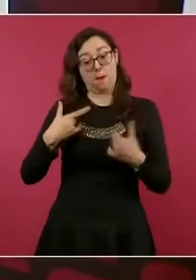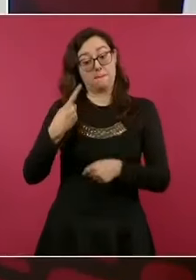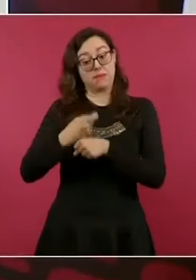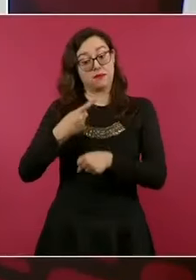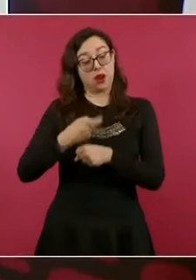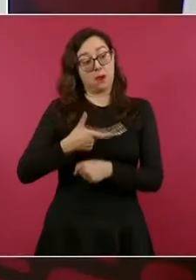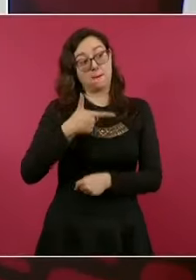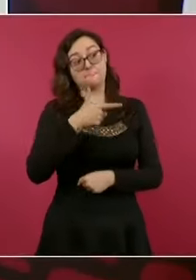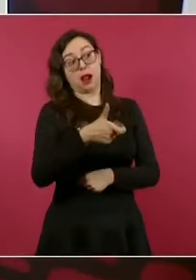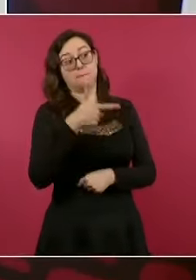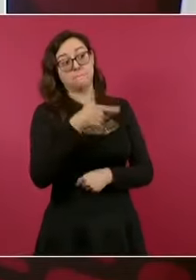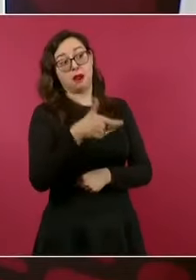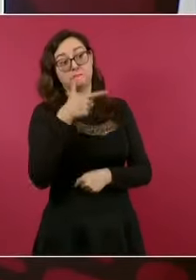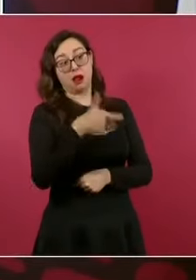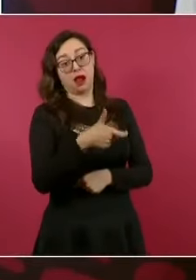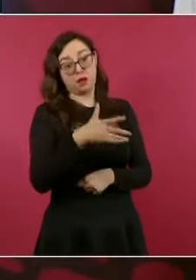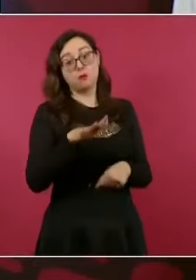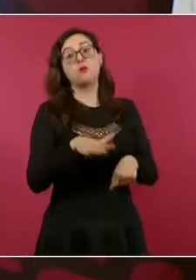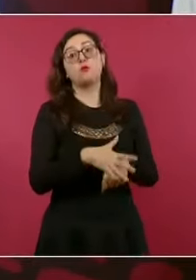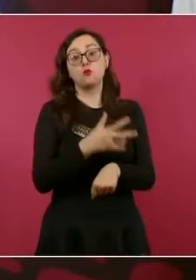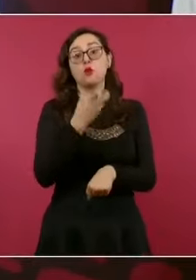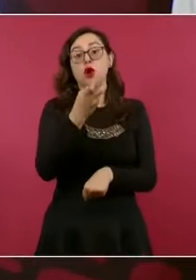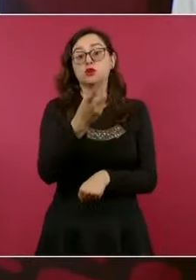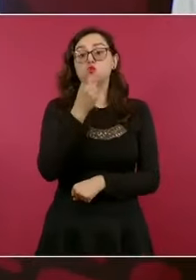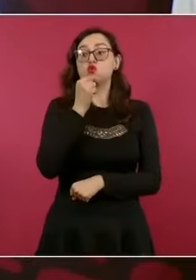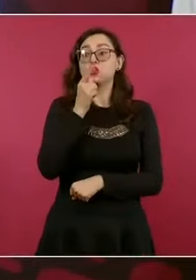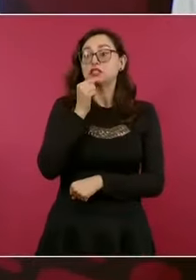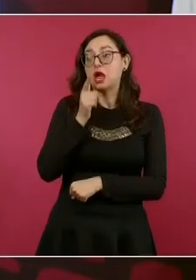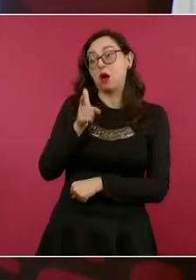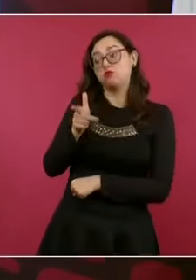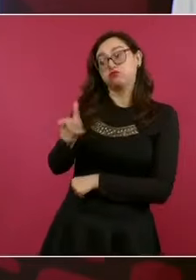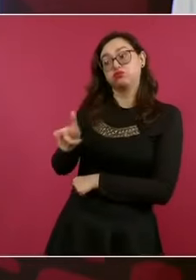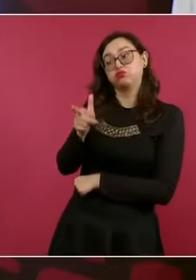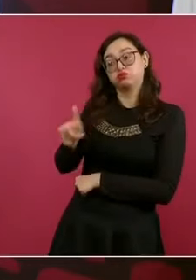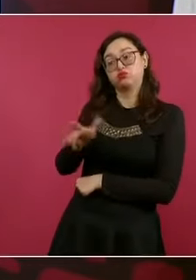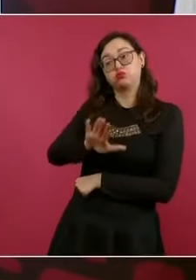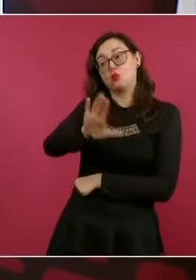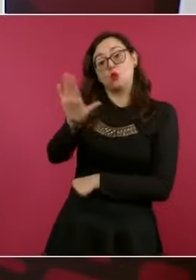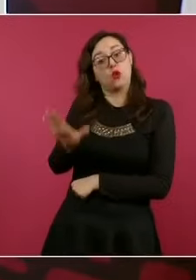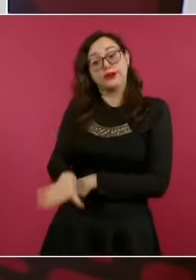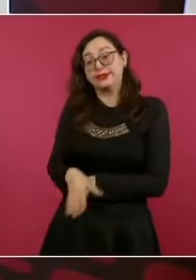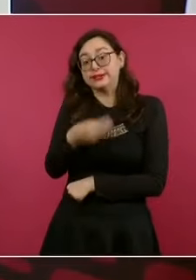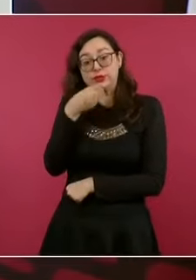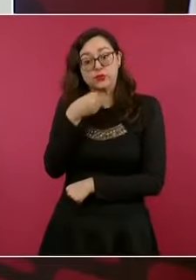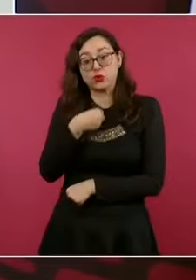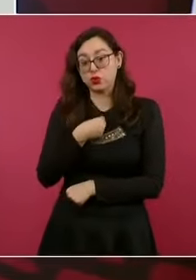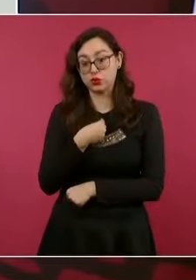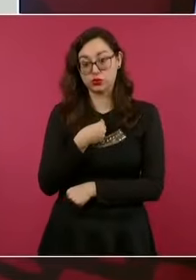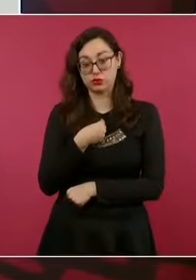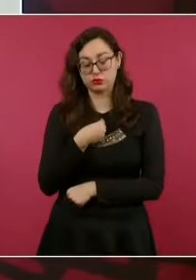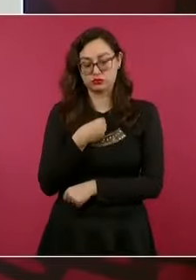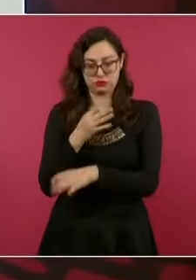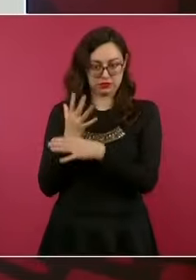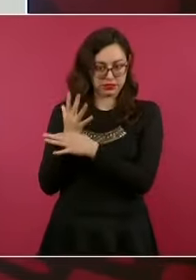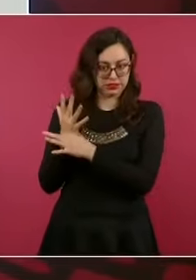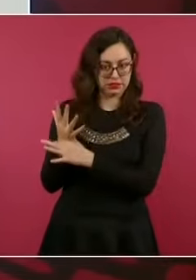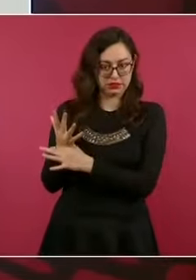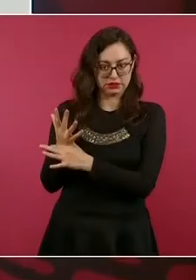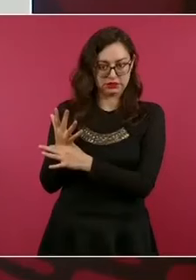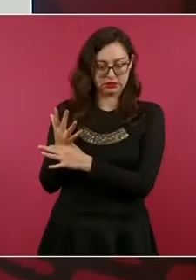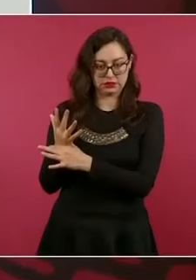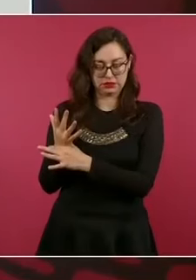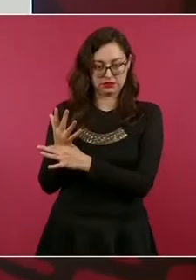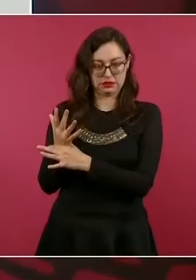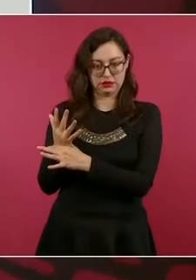había asesinado al joven de Ayotzinapa y que